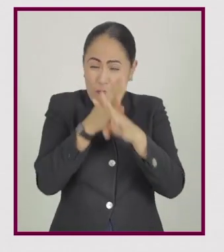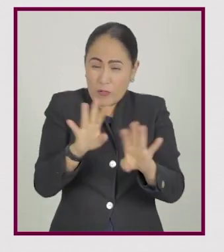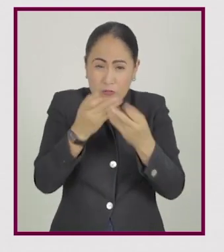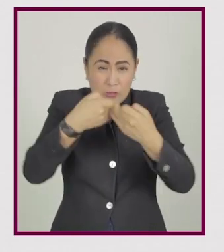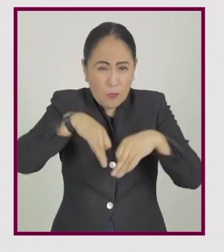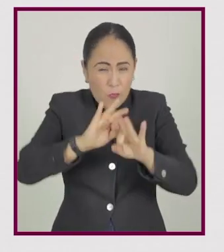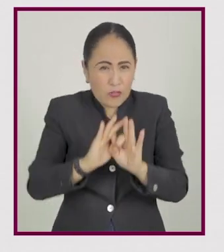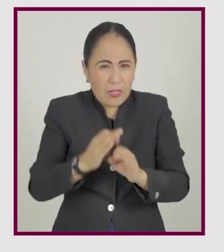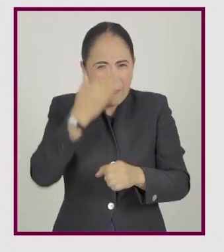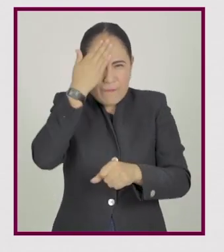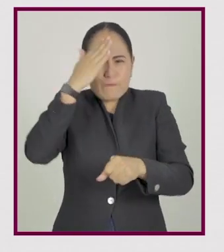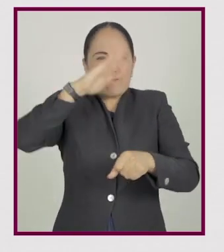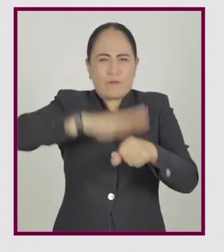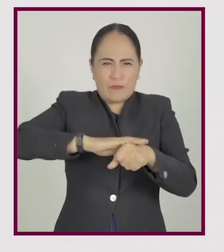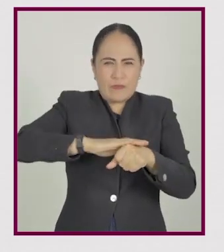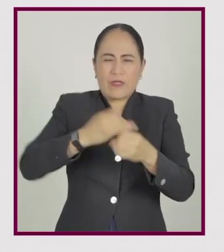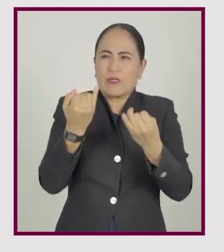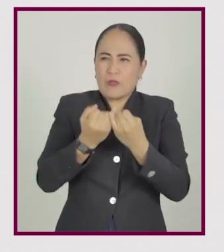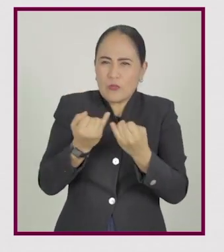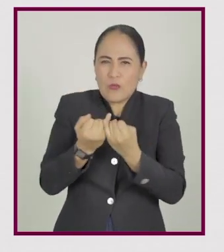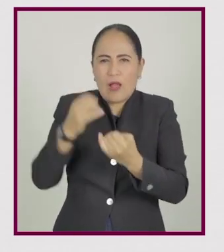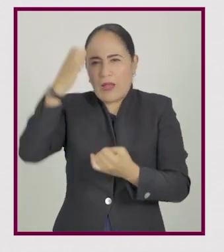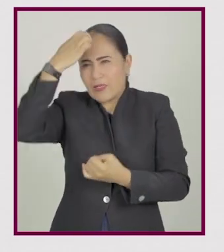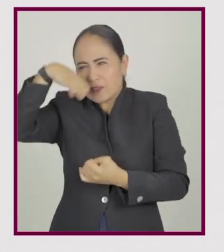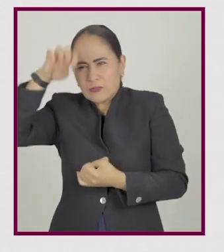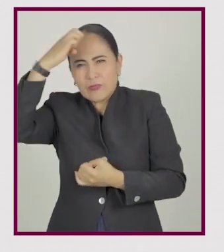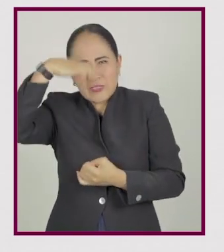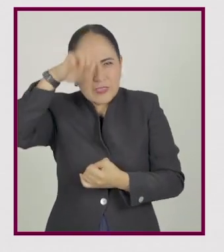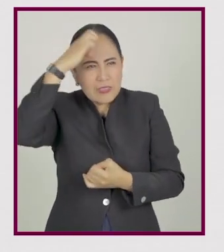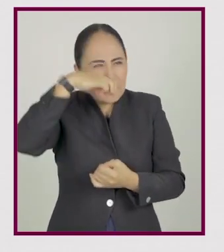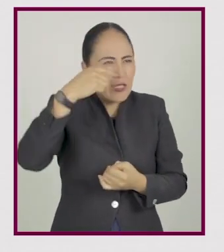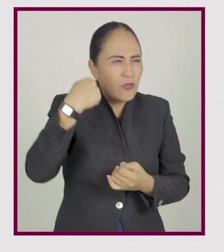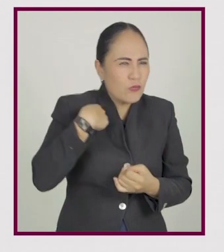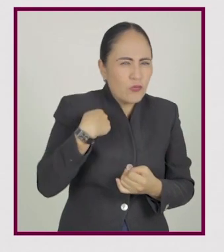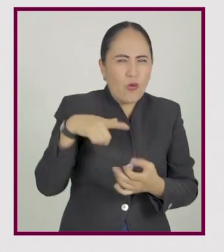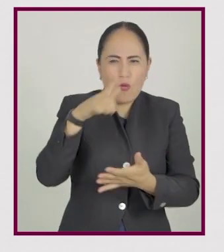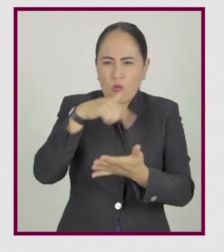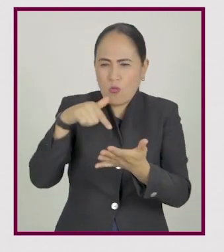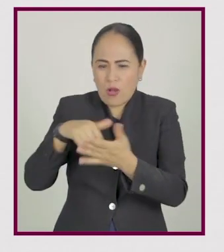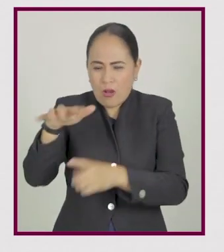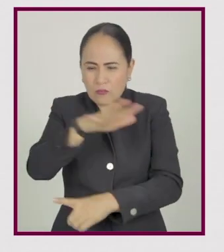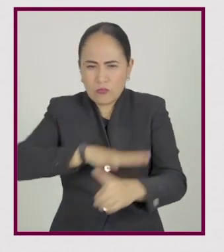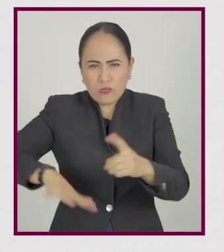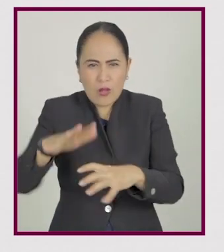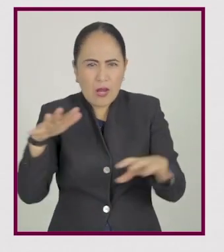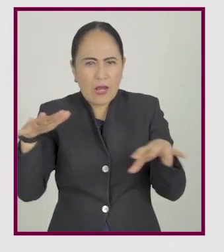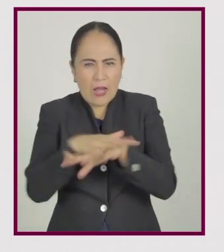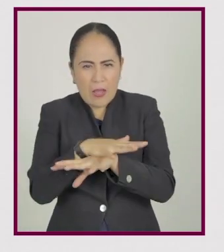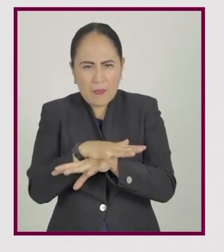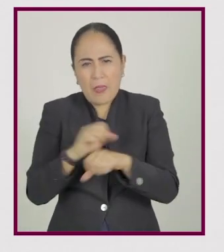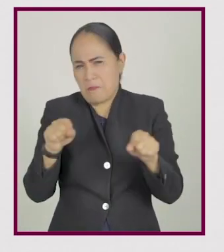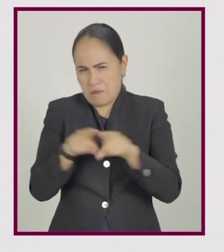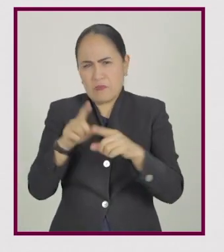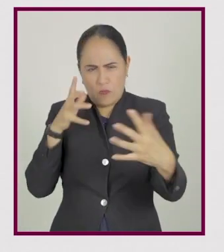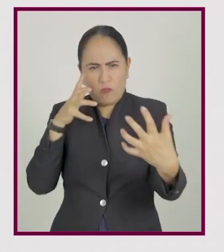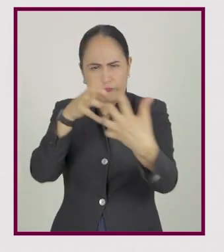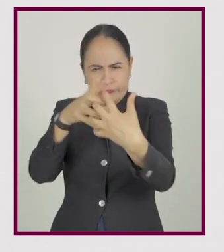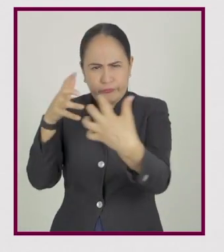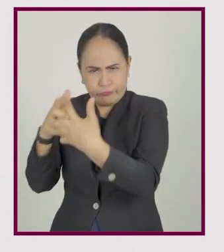y, sobre todo, beneficiarme de la experiencia para que yo pueda modificar mi ambiente y pueda adaptarme.